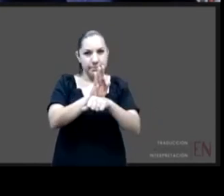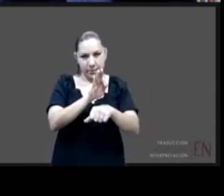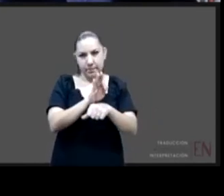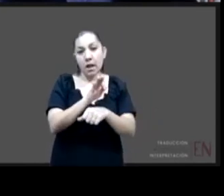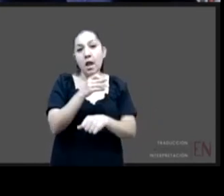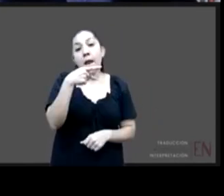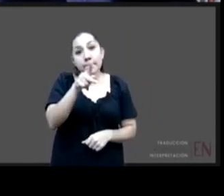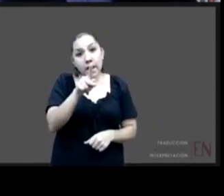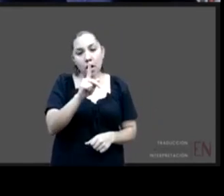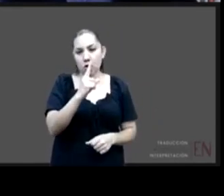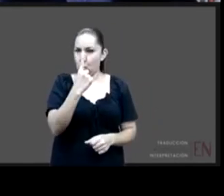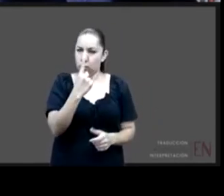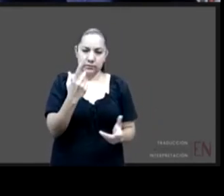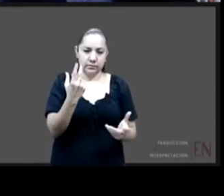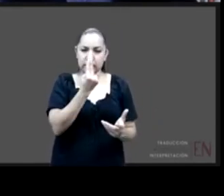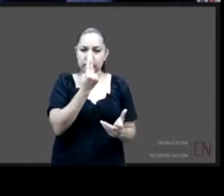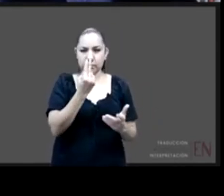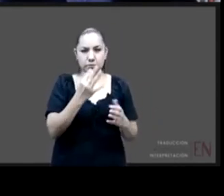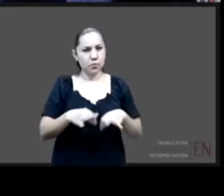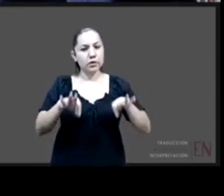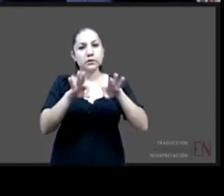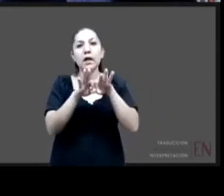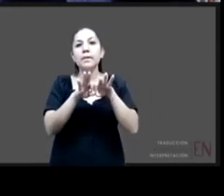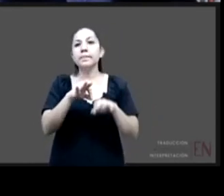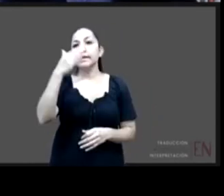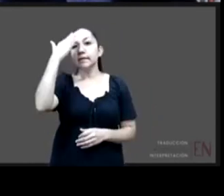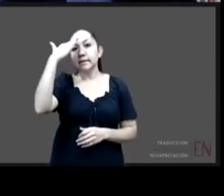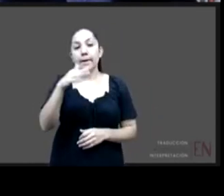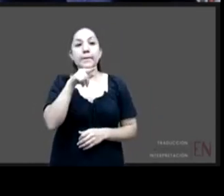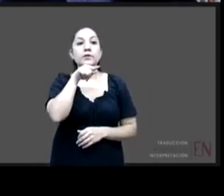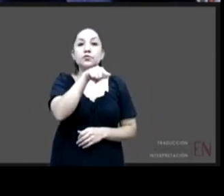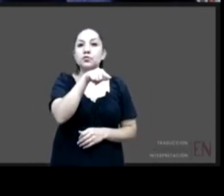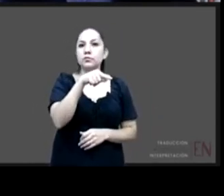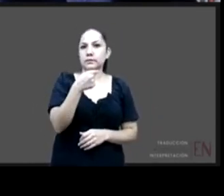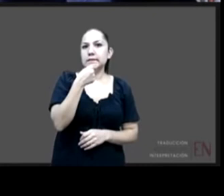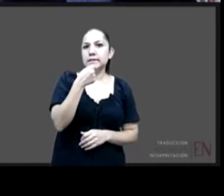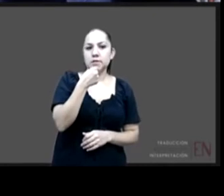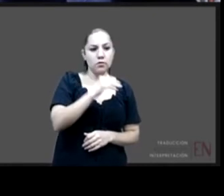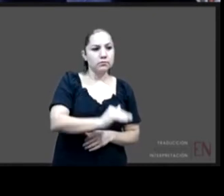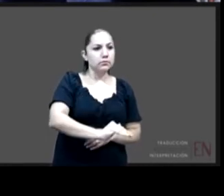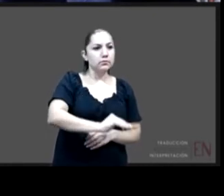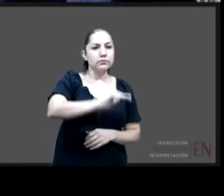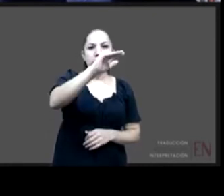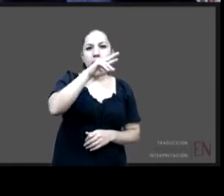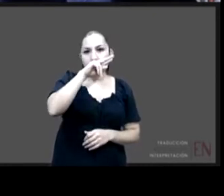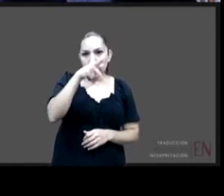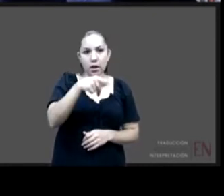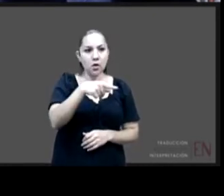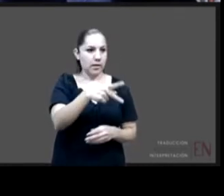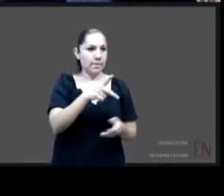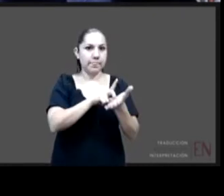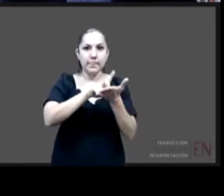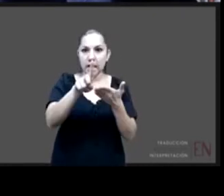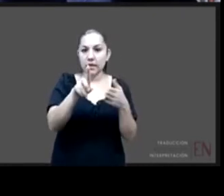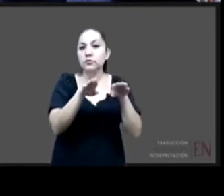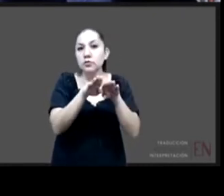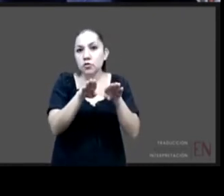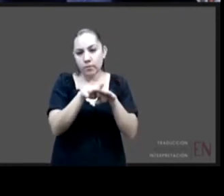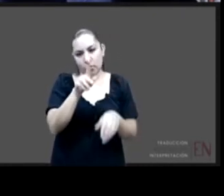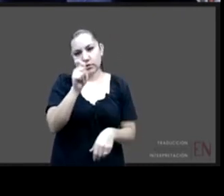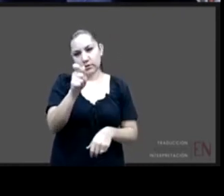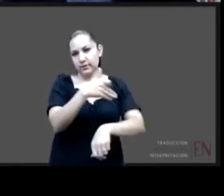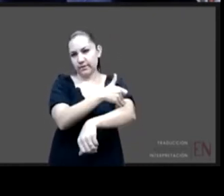mejor lugar para el desarrollo de un niño es una familia en esta lógica bueno desde UNICEF hemos